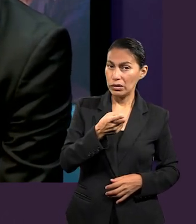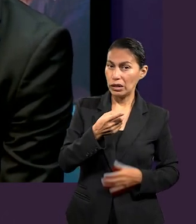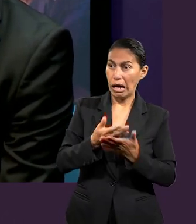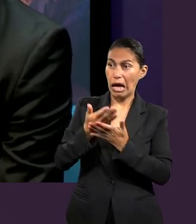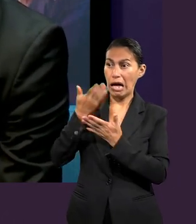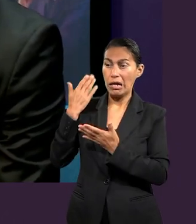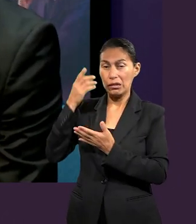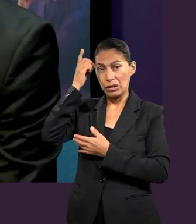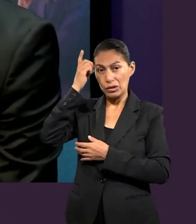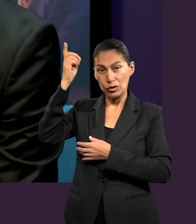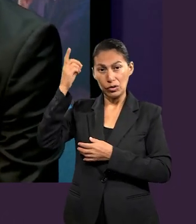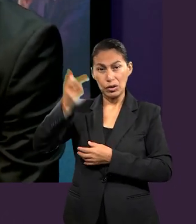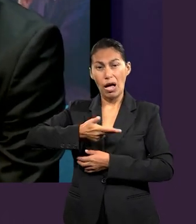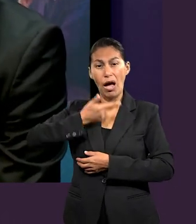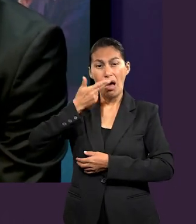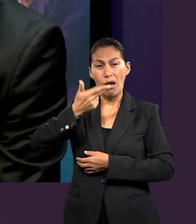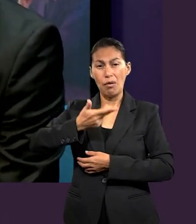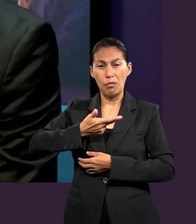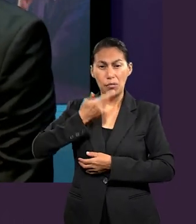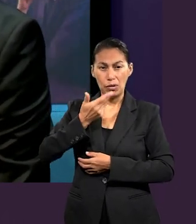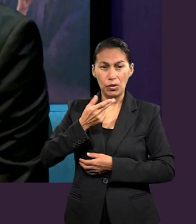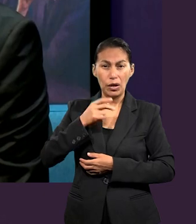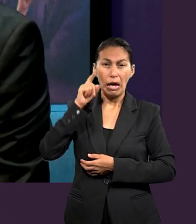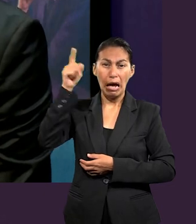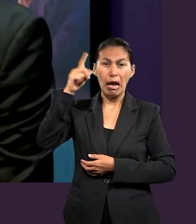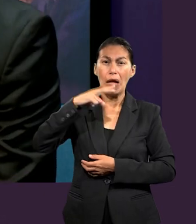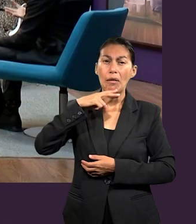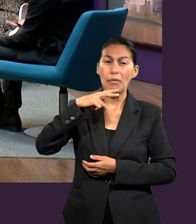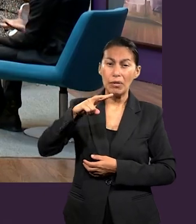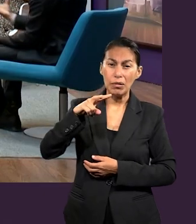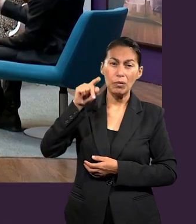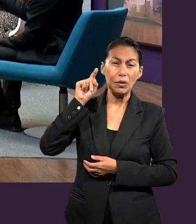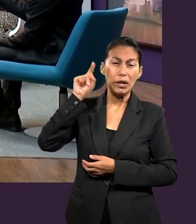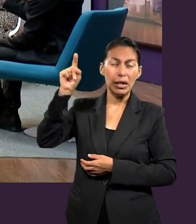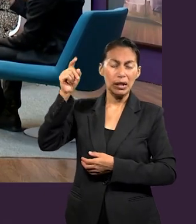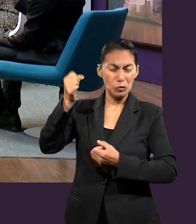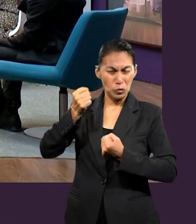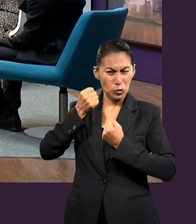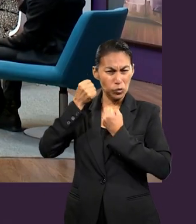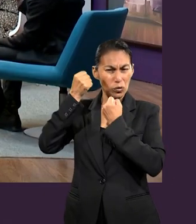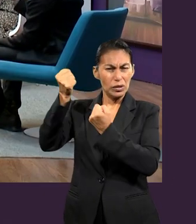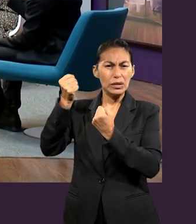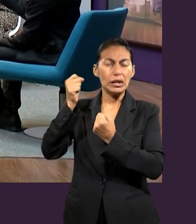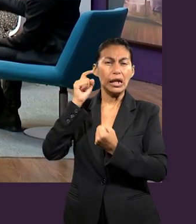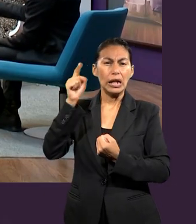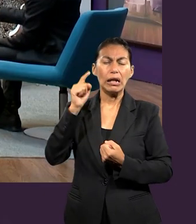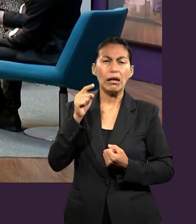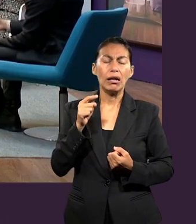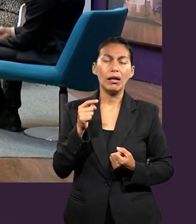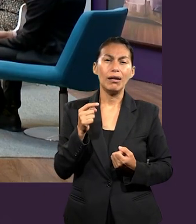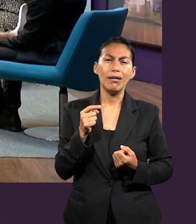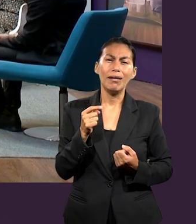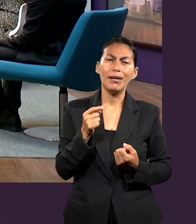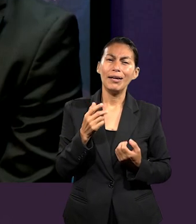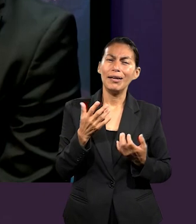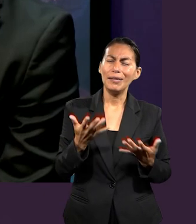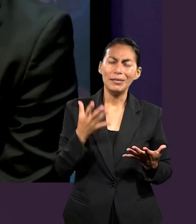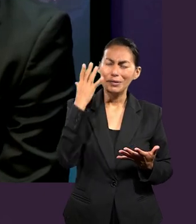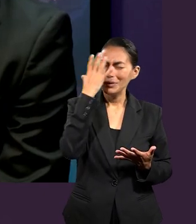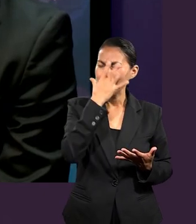en el principio era el verbo y el verbo estaba con Dios y el verbo era Dios. Jesús mismo es esa palabra. Y